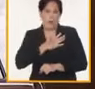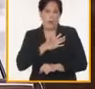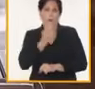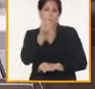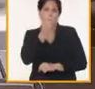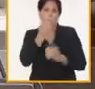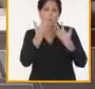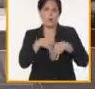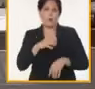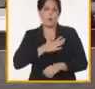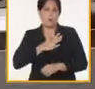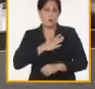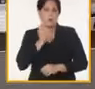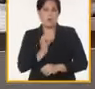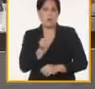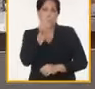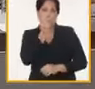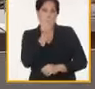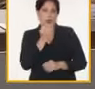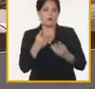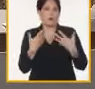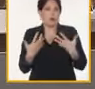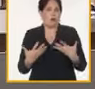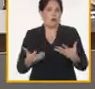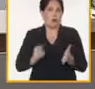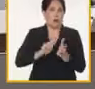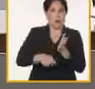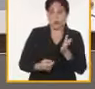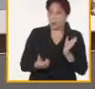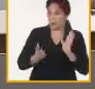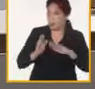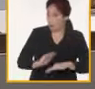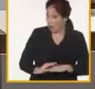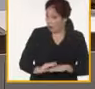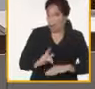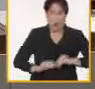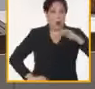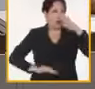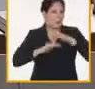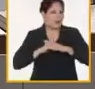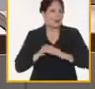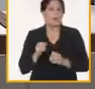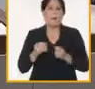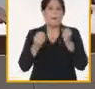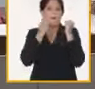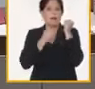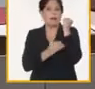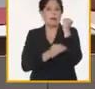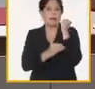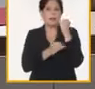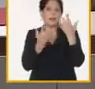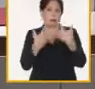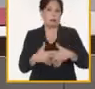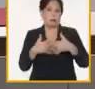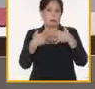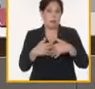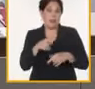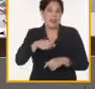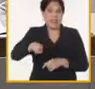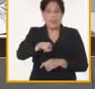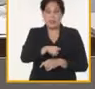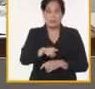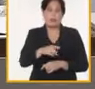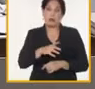Se manifiestan debilidades en la contratación, no alcanzándose todo el potencial productivo, lo que trae